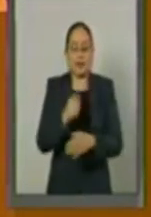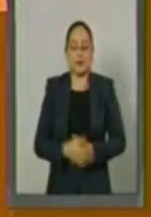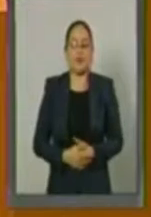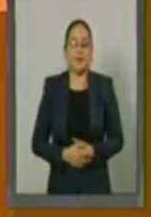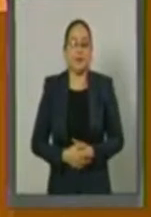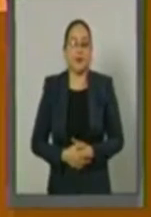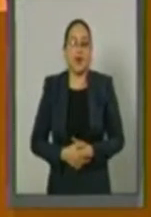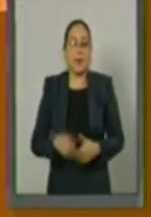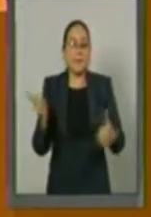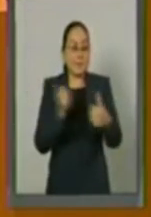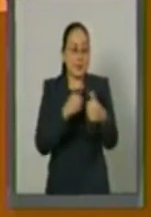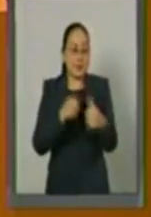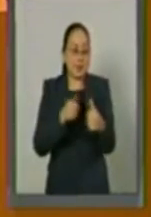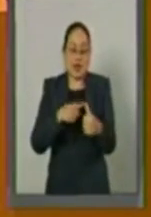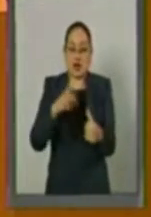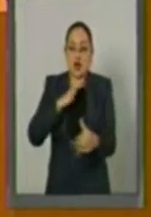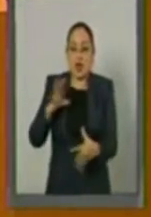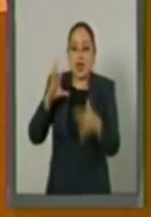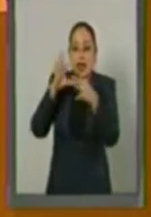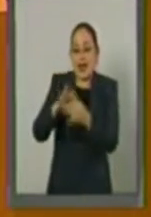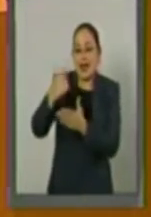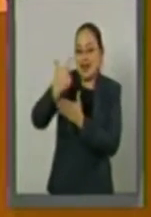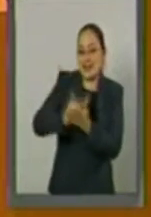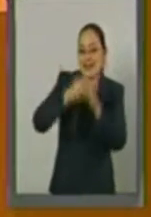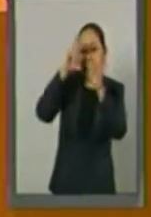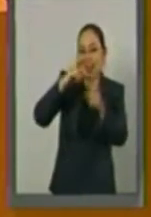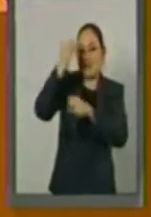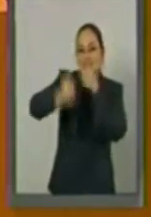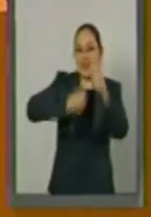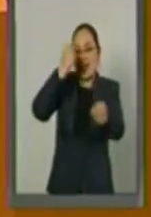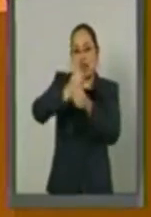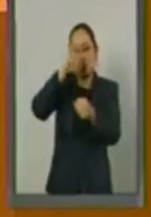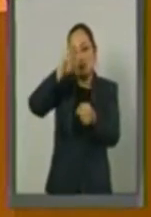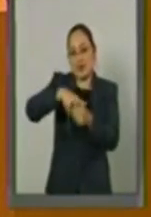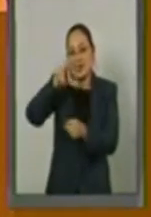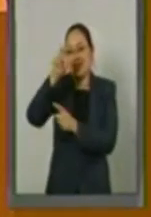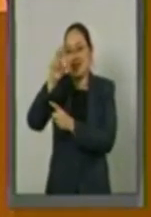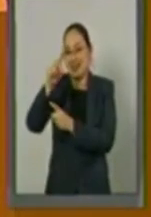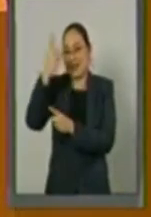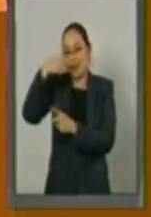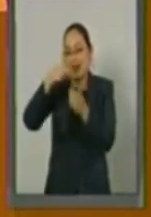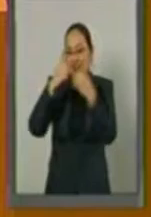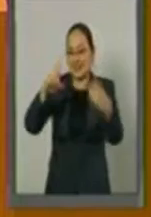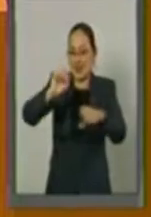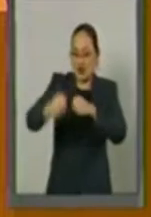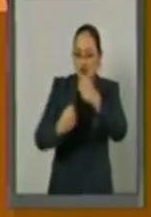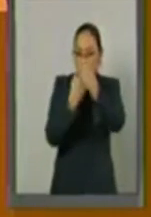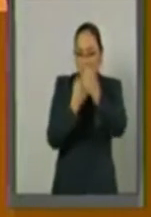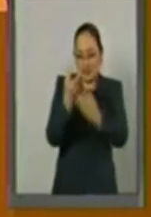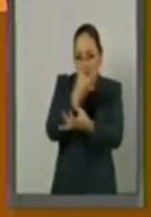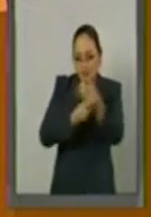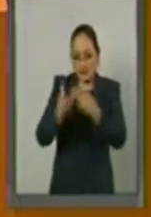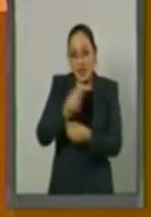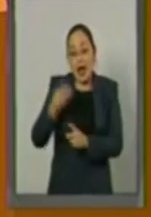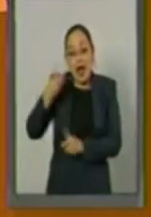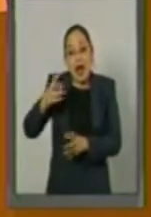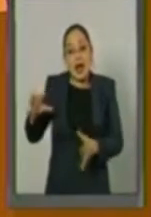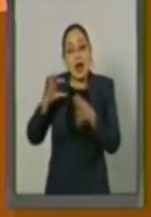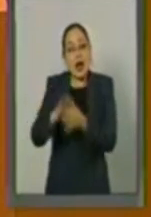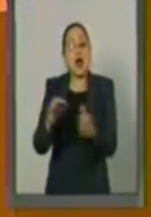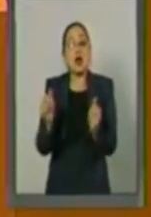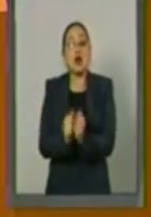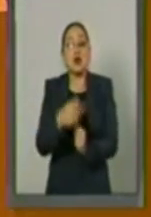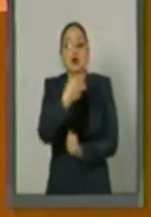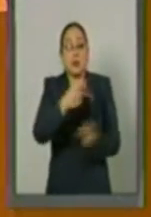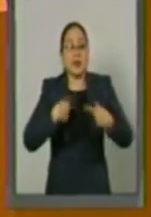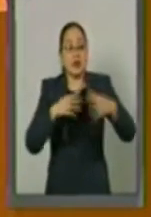retoma los postulados de la Agenda 2030 para el Desarrollo Sostenible al reconocer las contribuciones de las personas